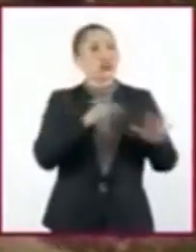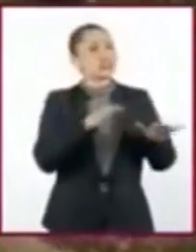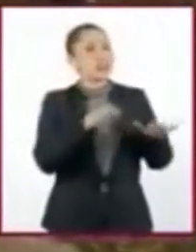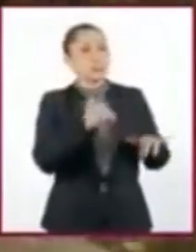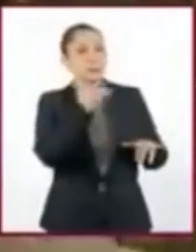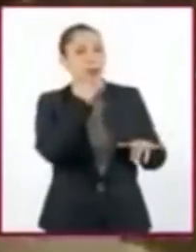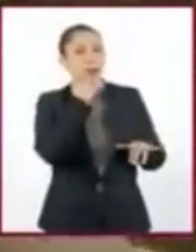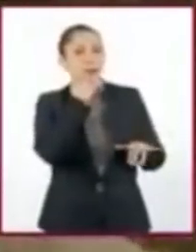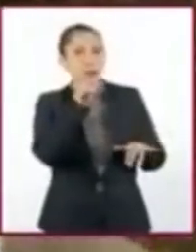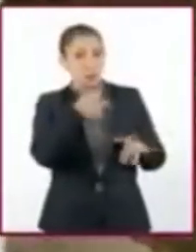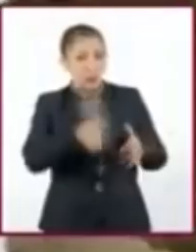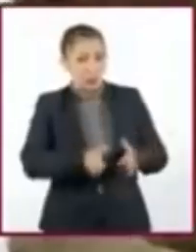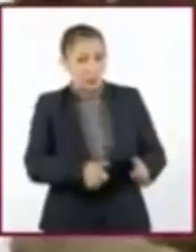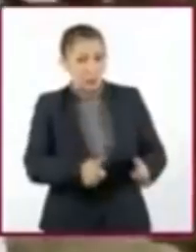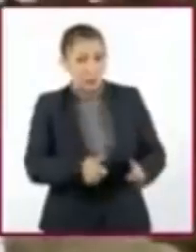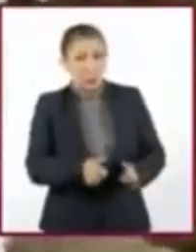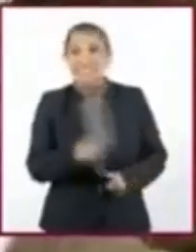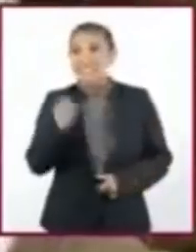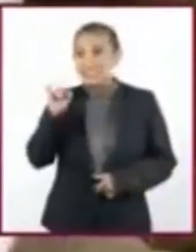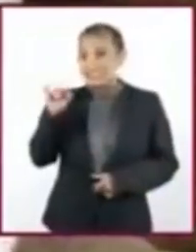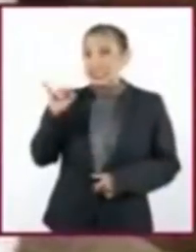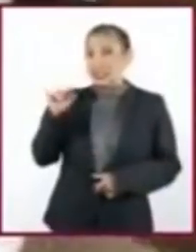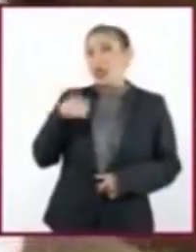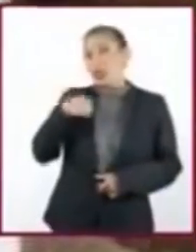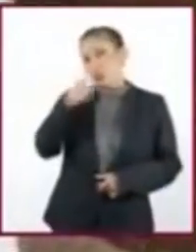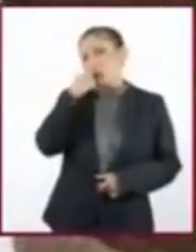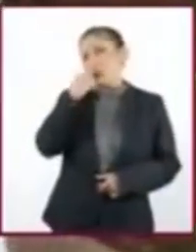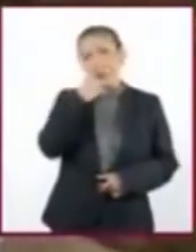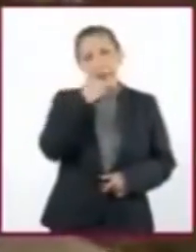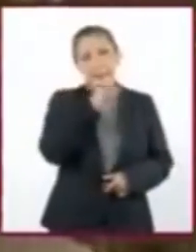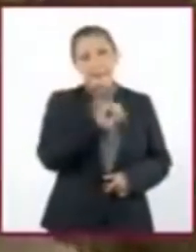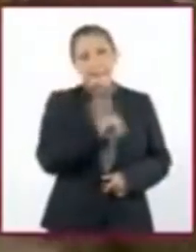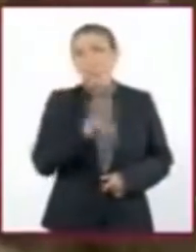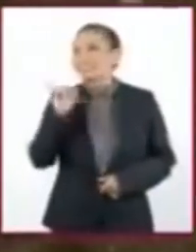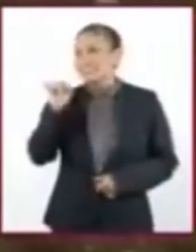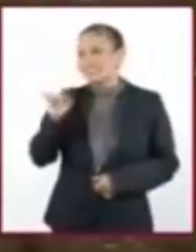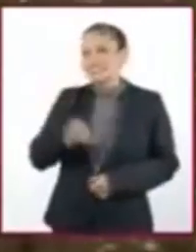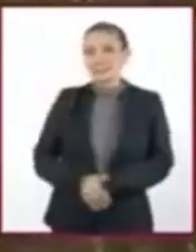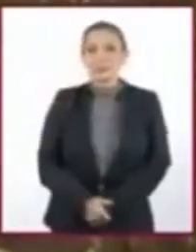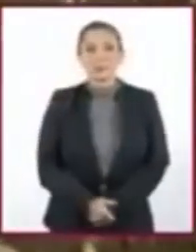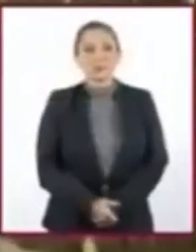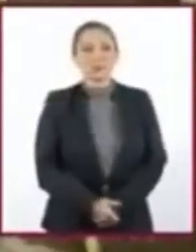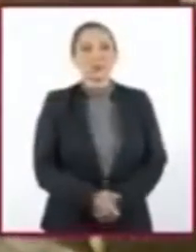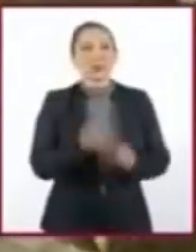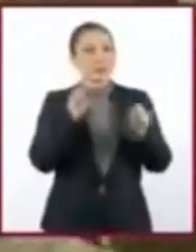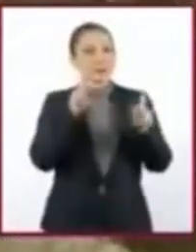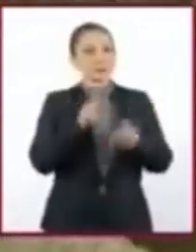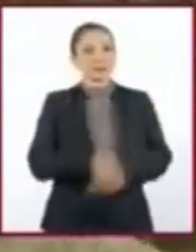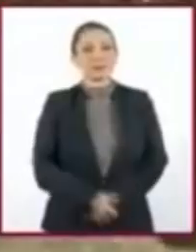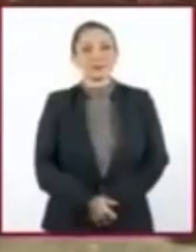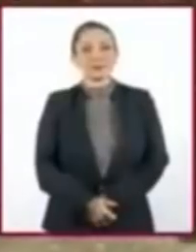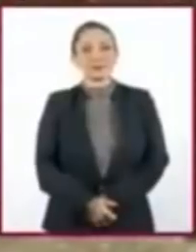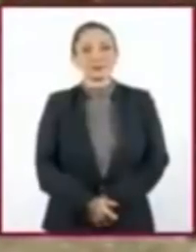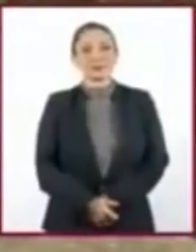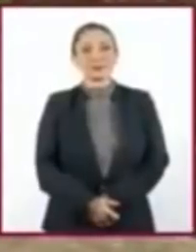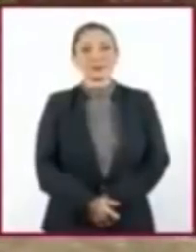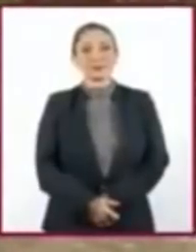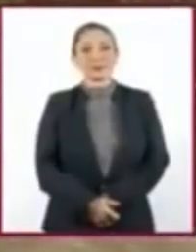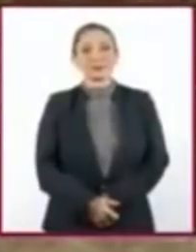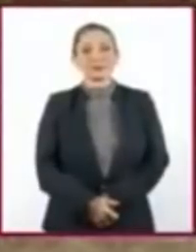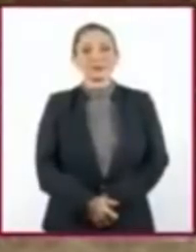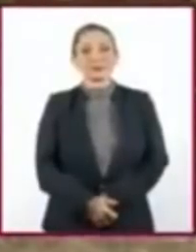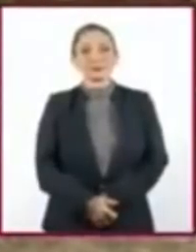oye, disculpe, ¿no tienes hambre? Sí. Ay, ¿vamos a comerlo? Sí. Ok. Mira,